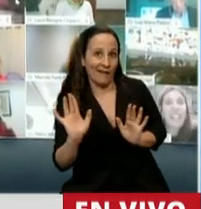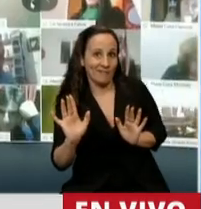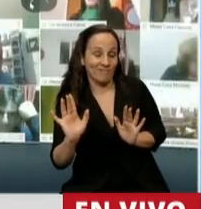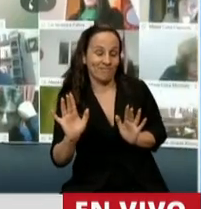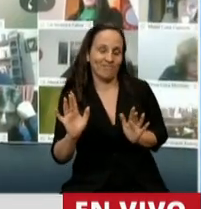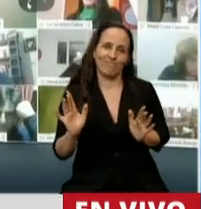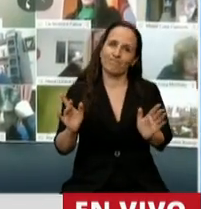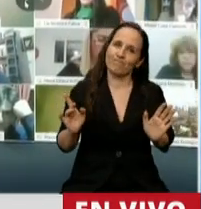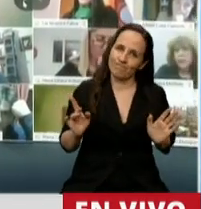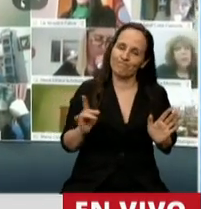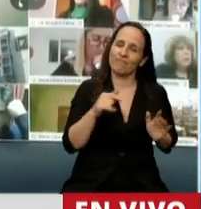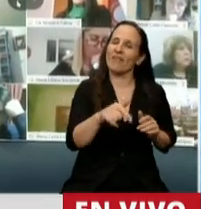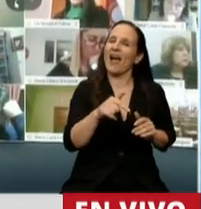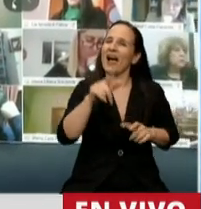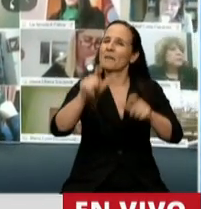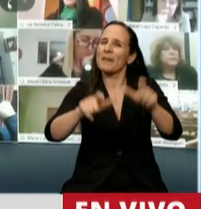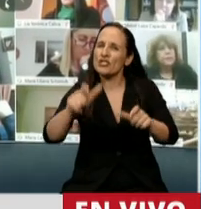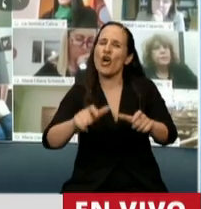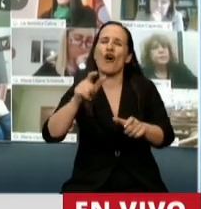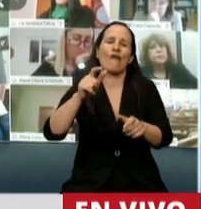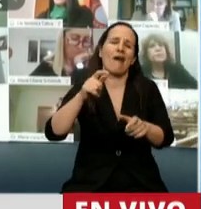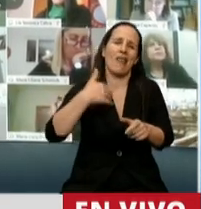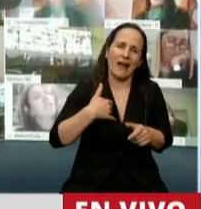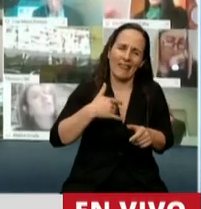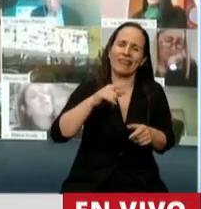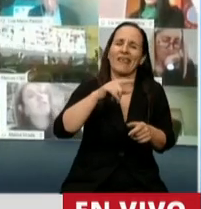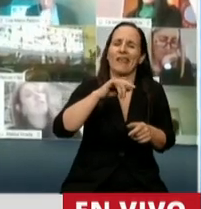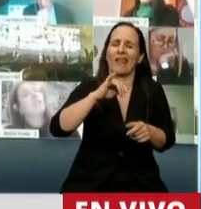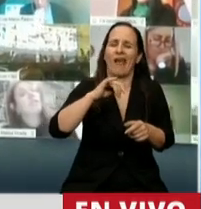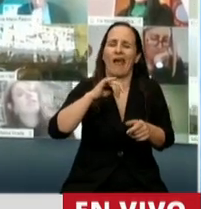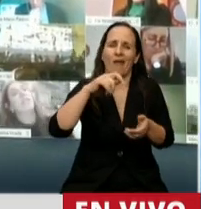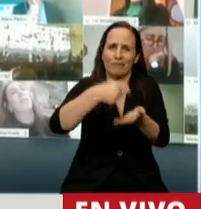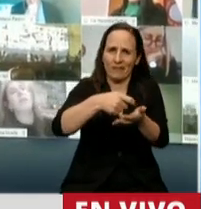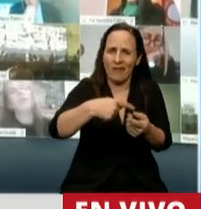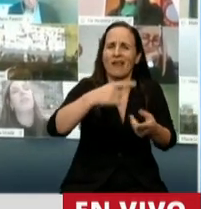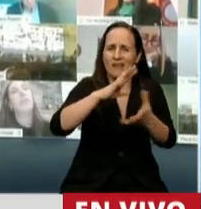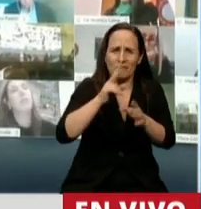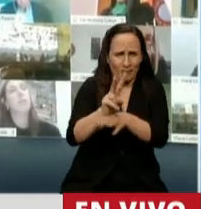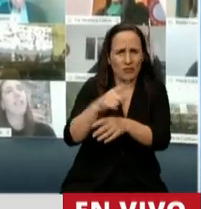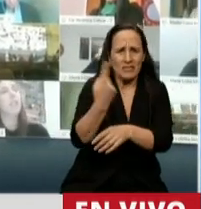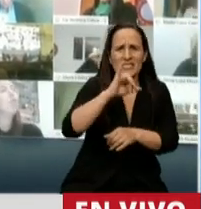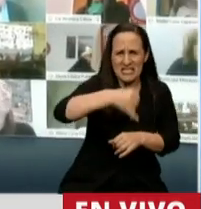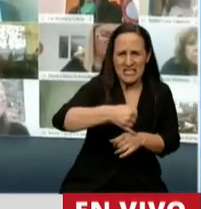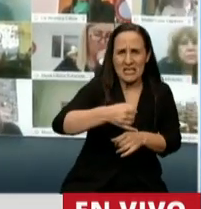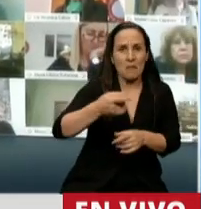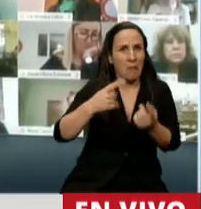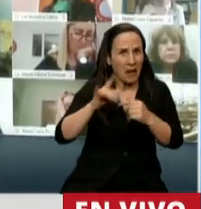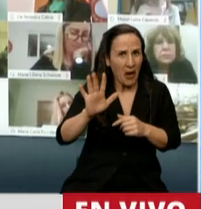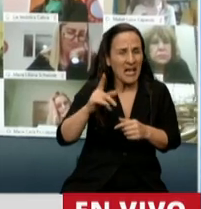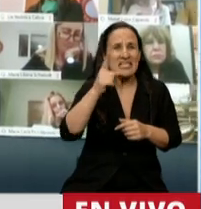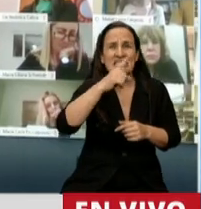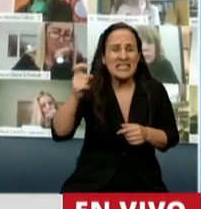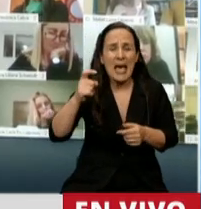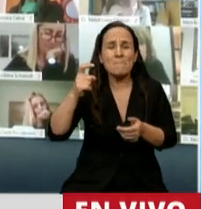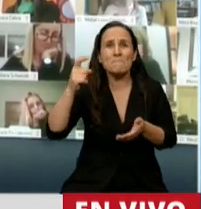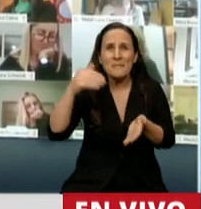contribuyentes, del fisco de la Argentina, que es lo que debemos nosotros preservar, algo así como 100 millones de dólares, como se han dicho